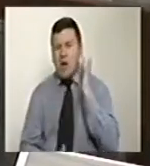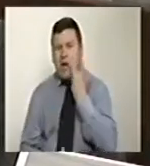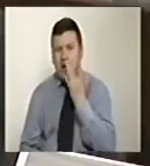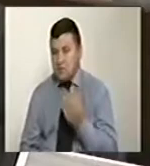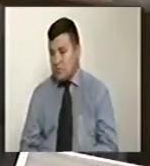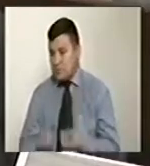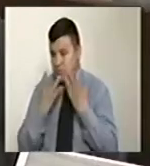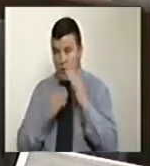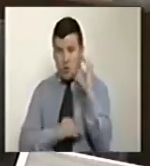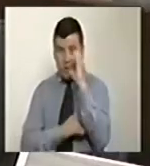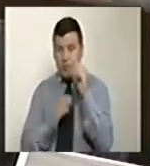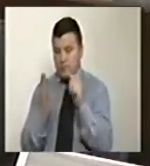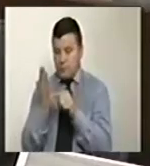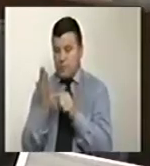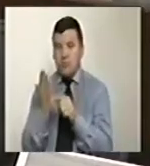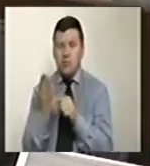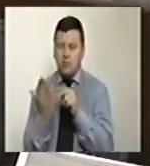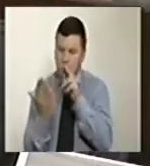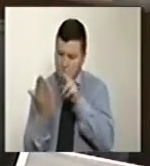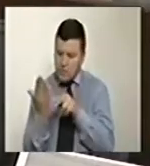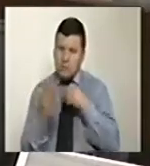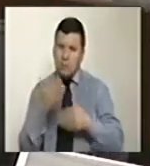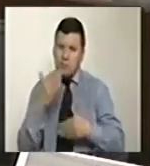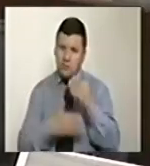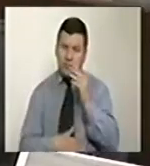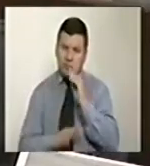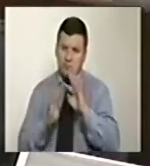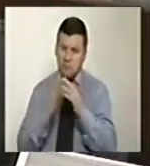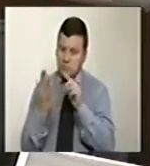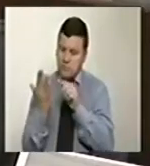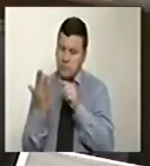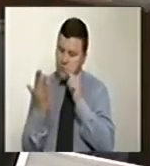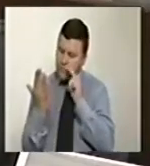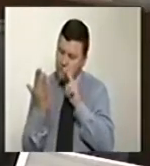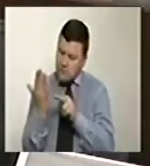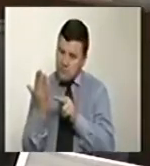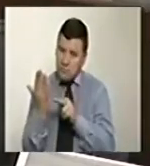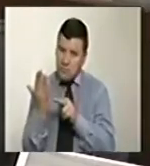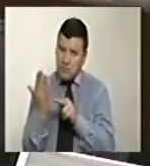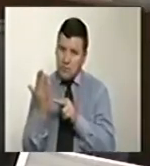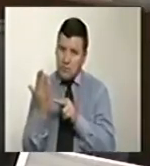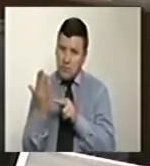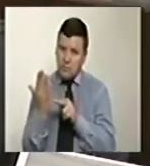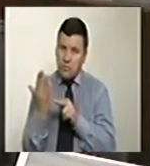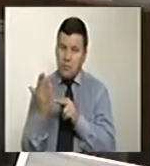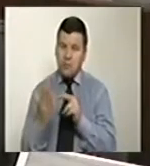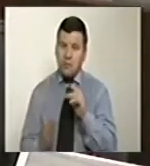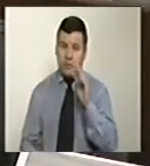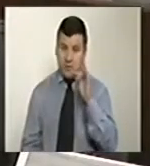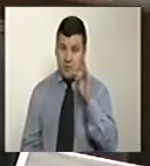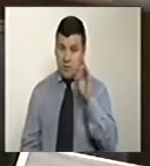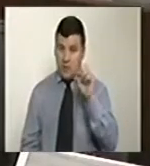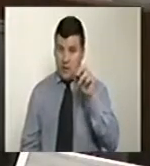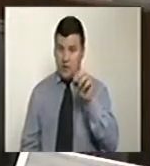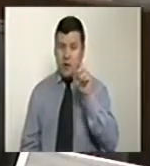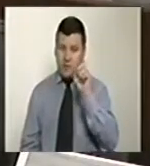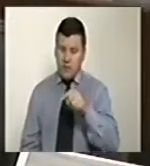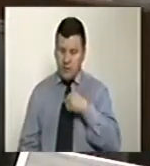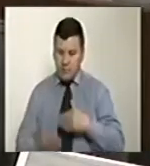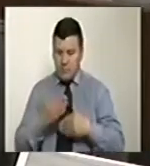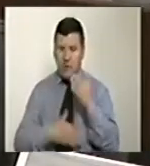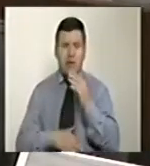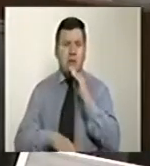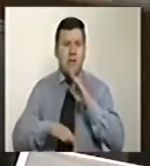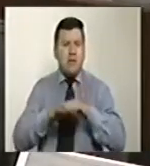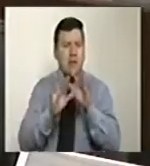Mujeres en Colombia. Debo comenzar, dice la senadora Plazas, Tania Vega de Plazas, debo comenzar por